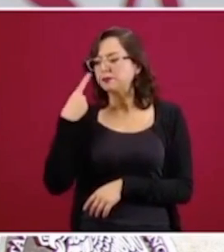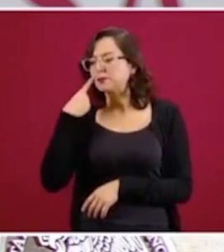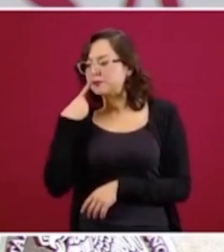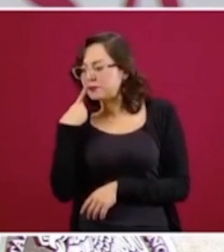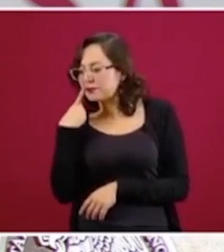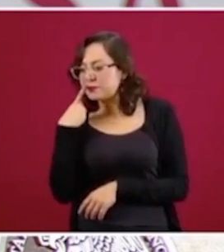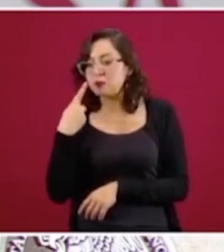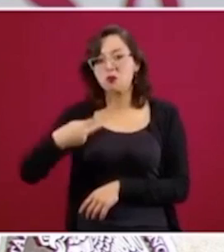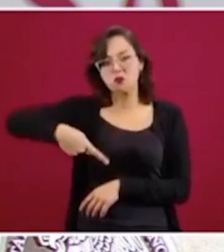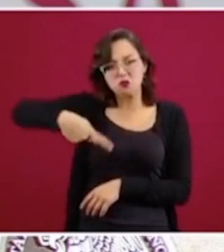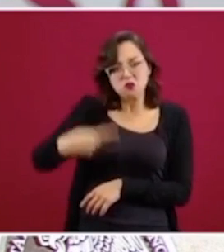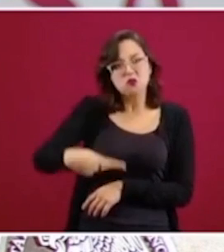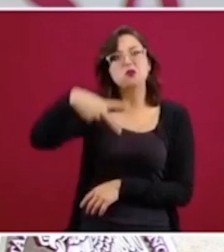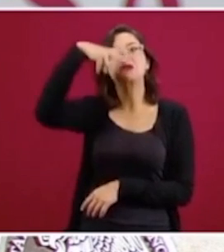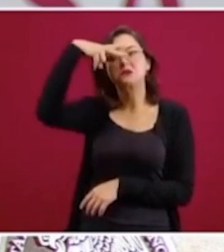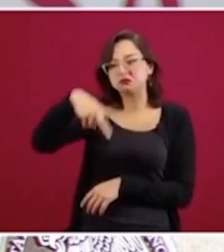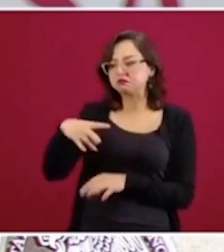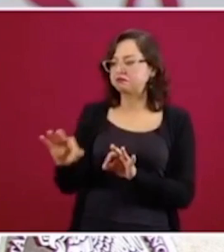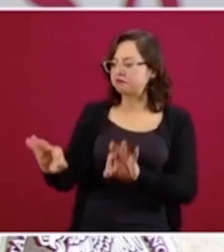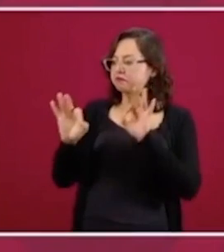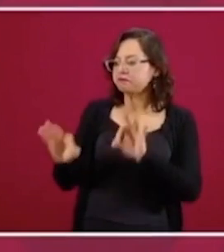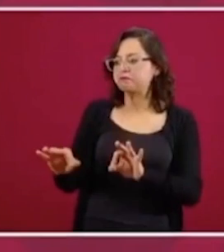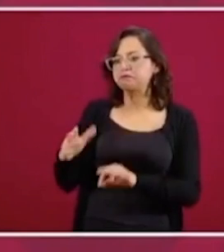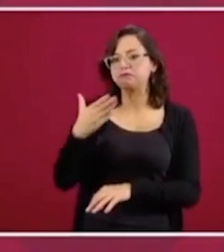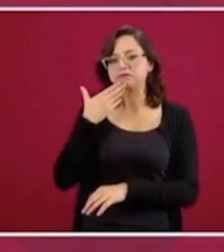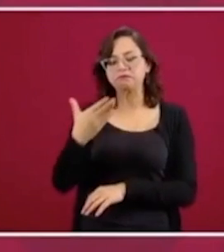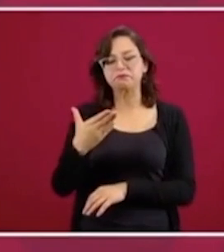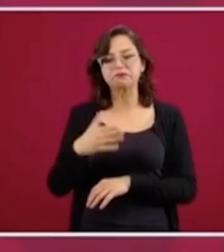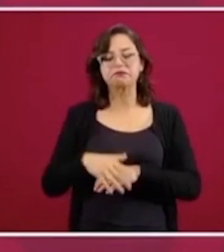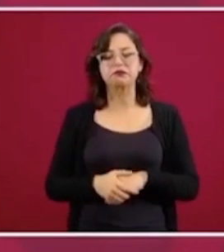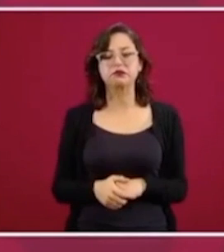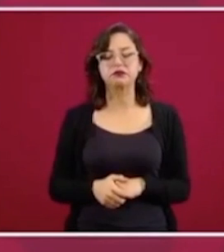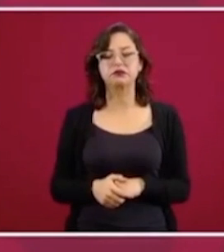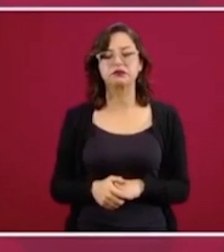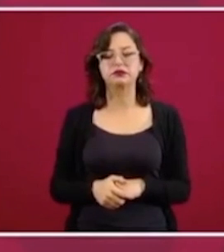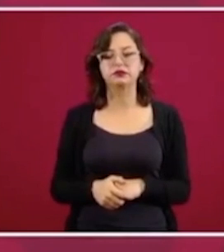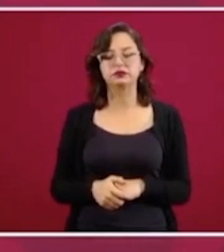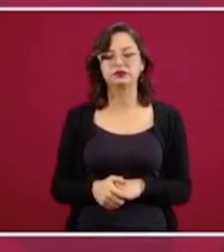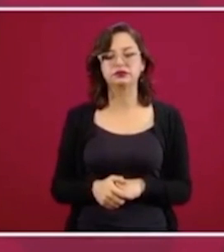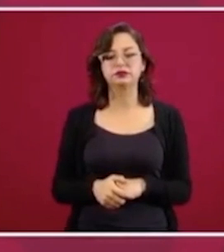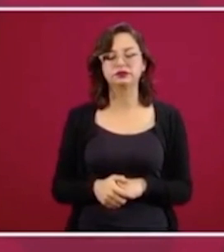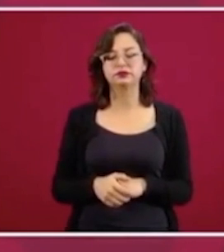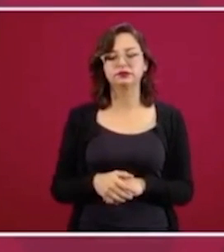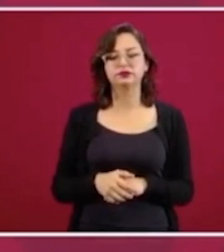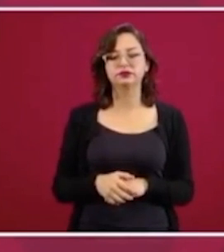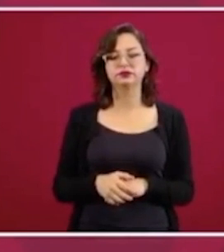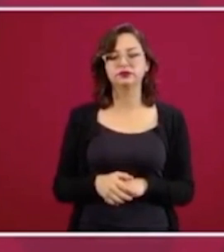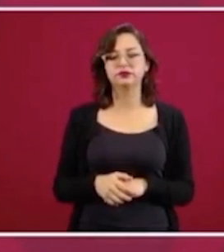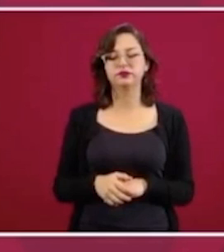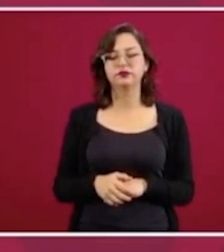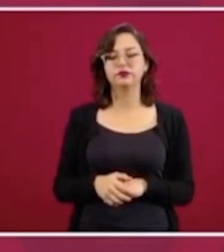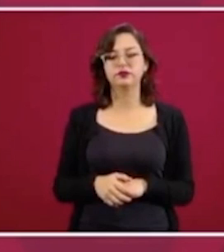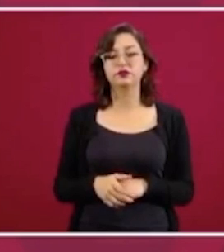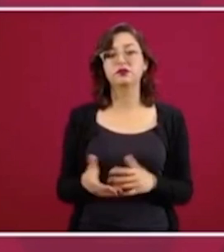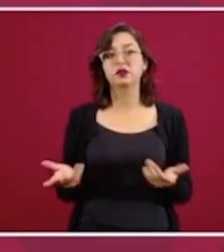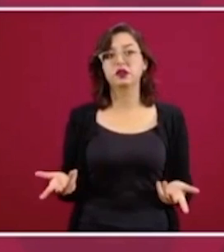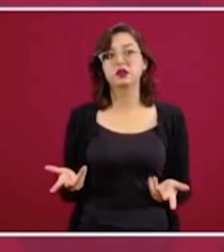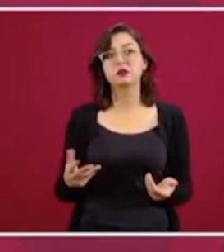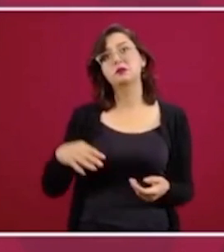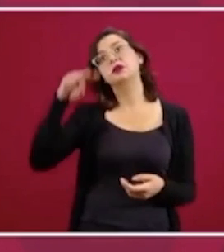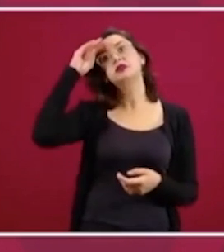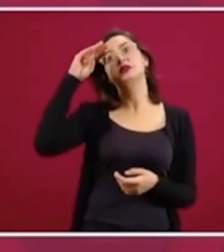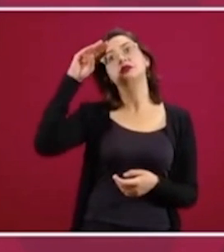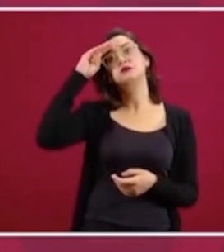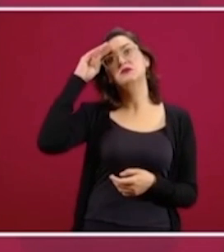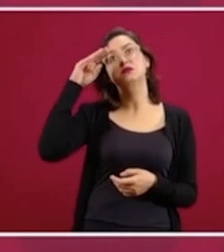hecho en México. ¿Cuándo no va a reconocer esto? Y se está hablando de que a partir de